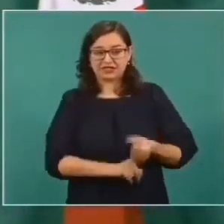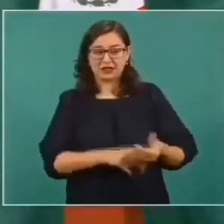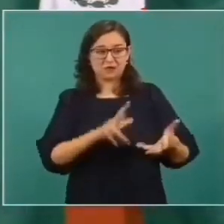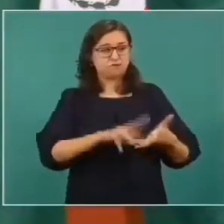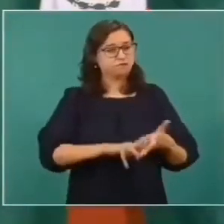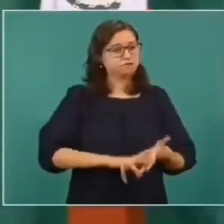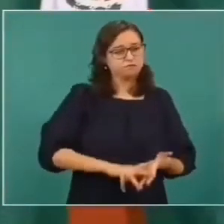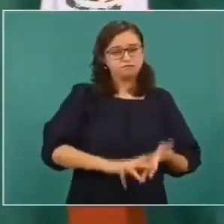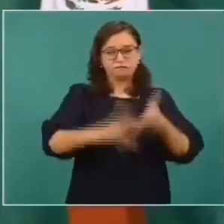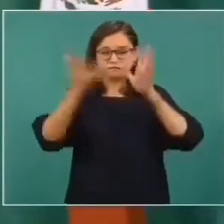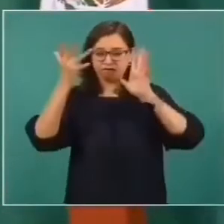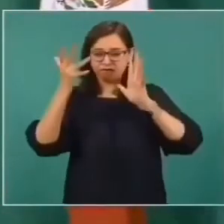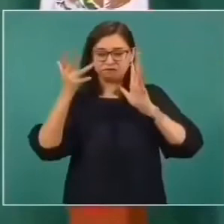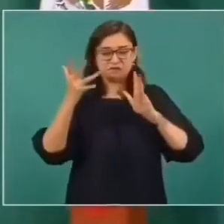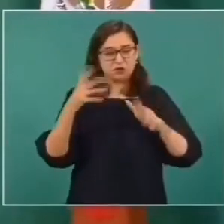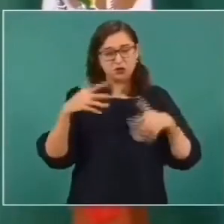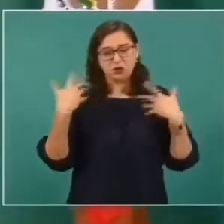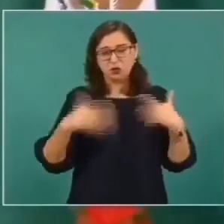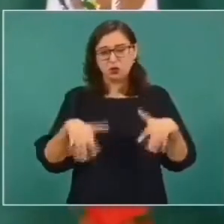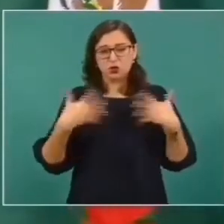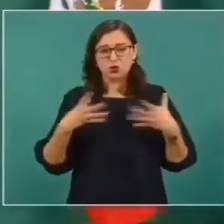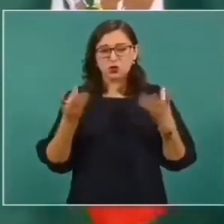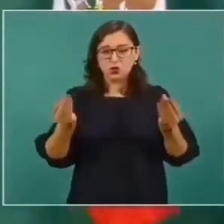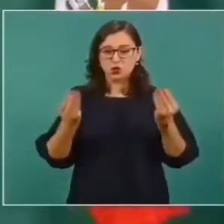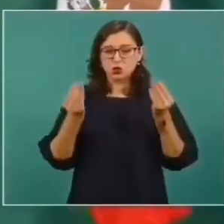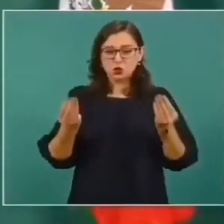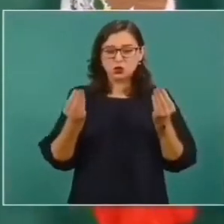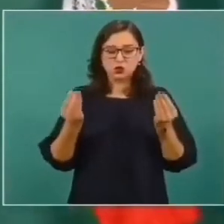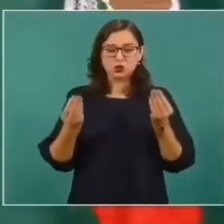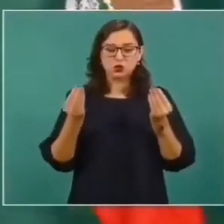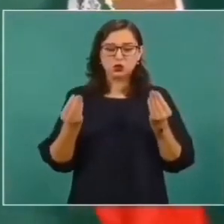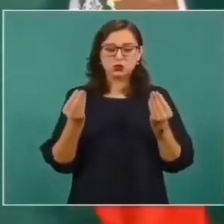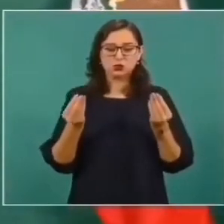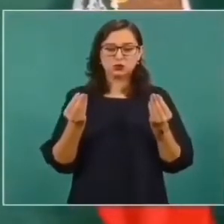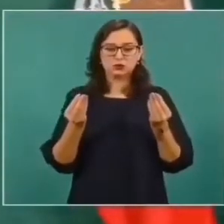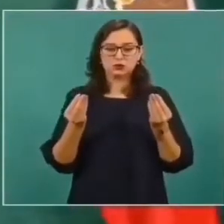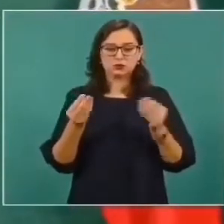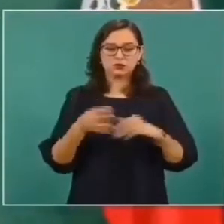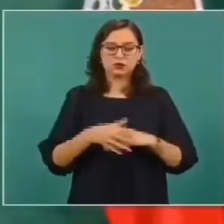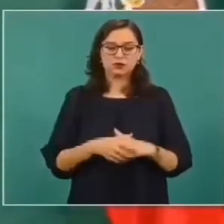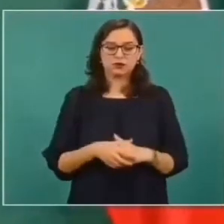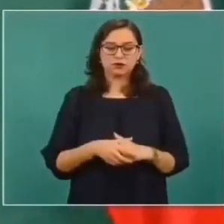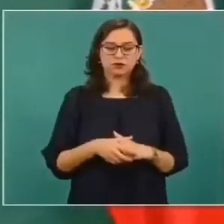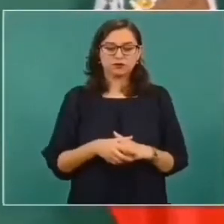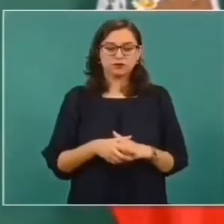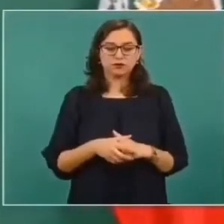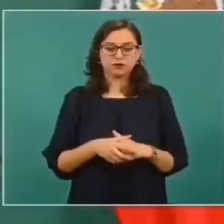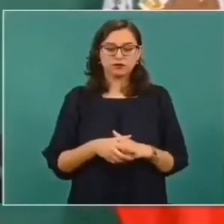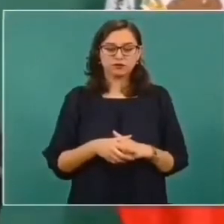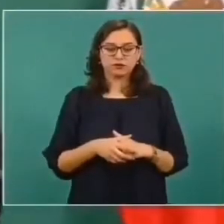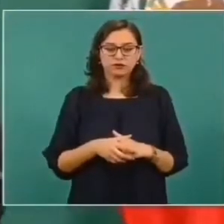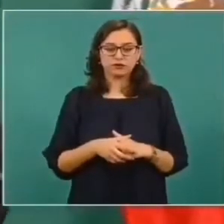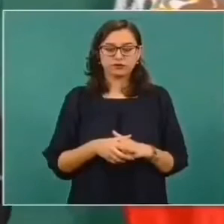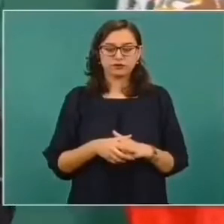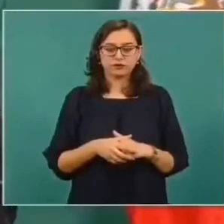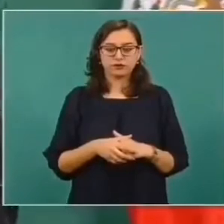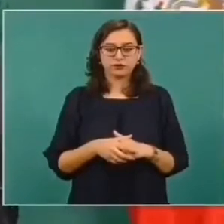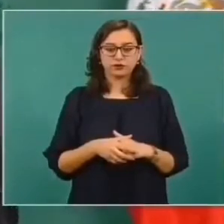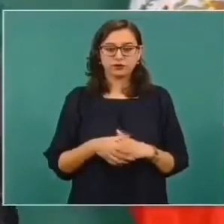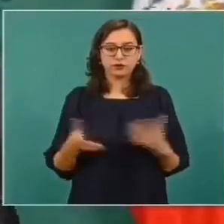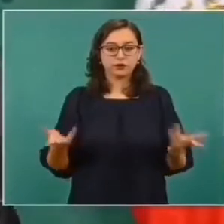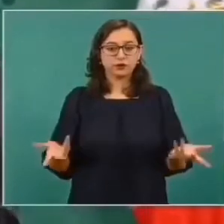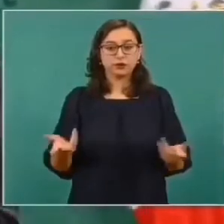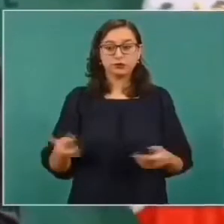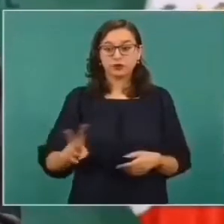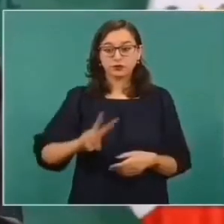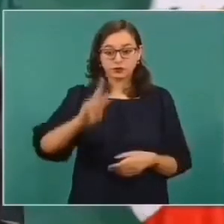y que sin